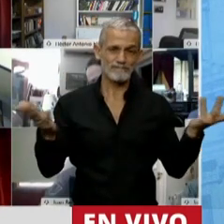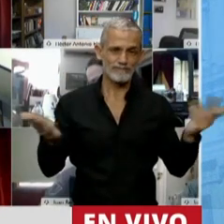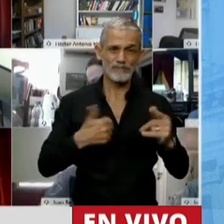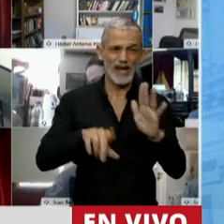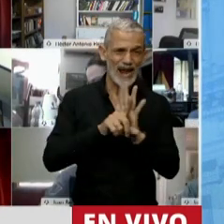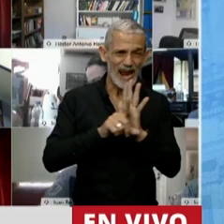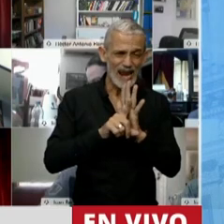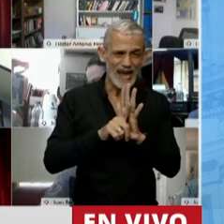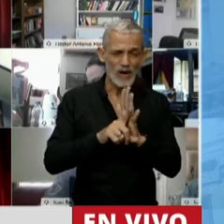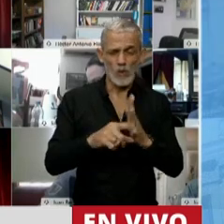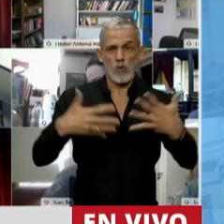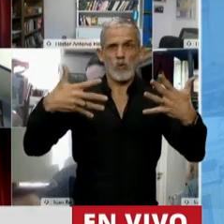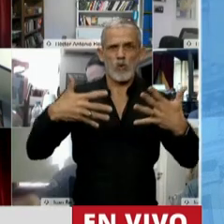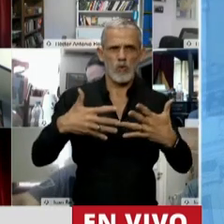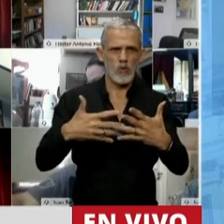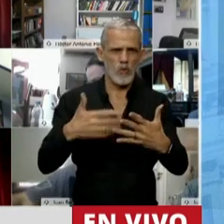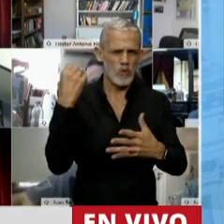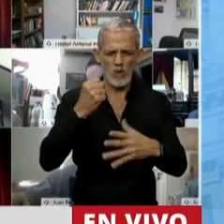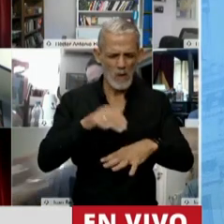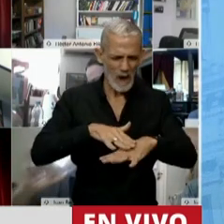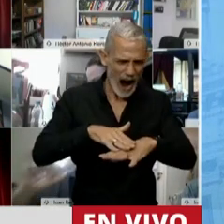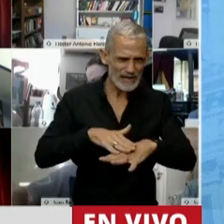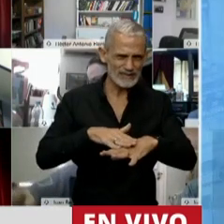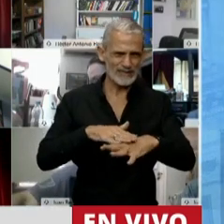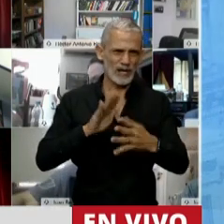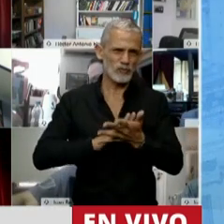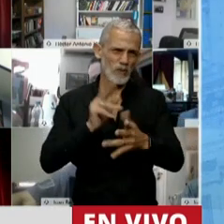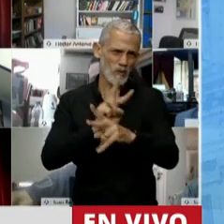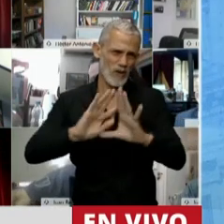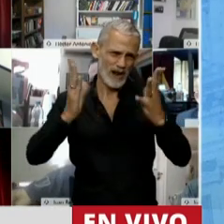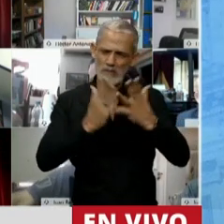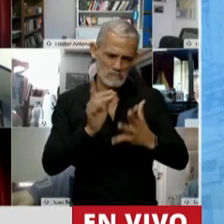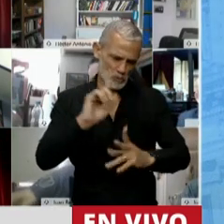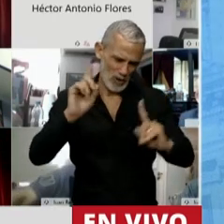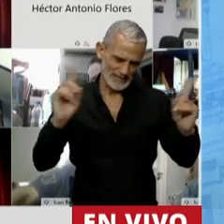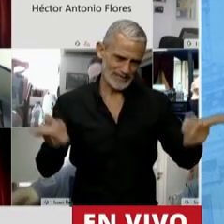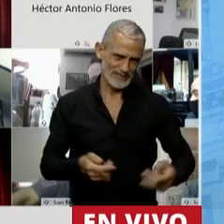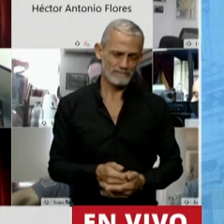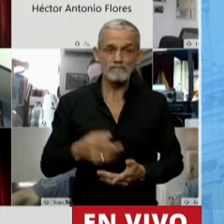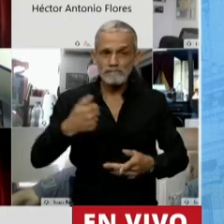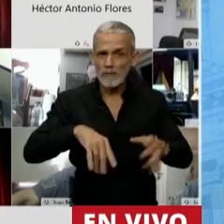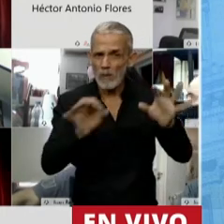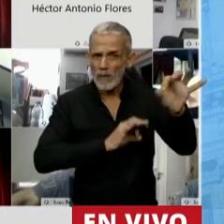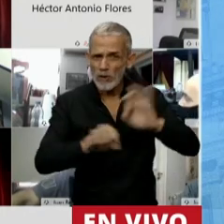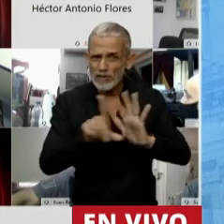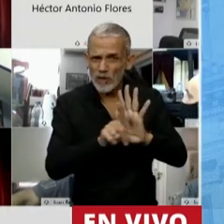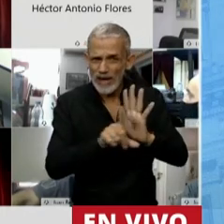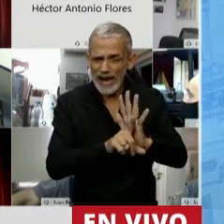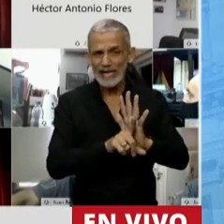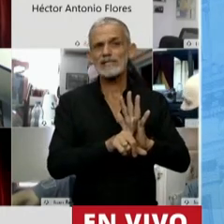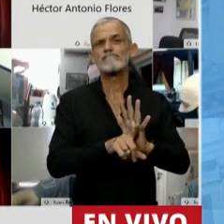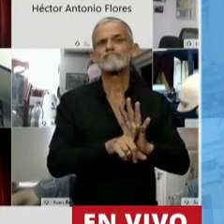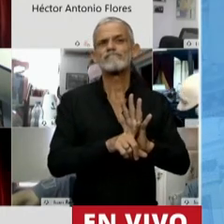Esta no es una ley fundacional en materia de ambiente. Este proyecto peca